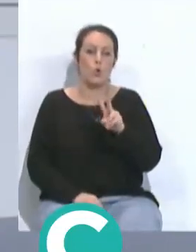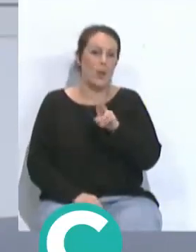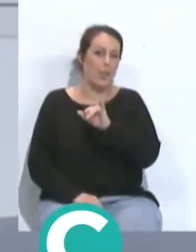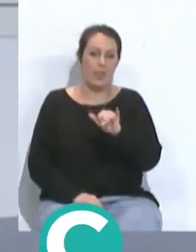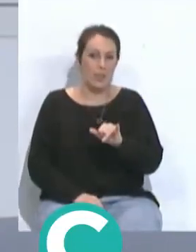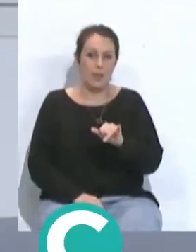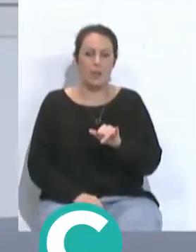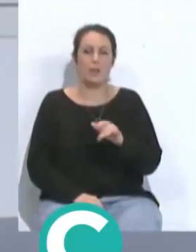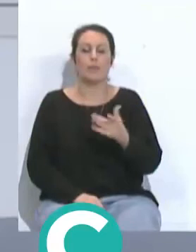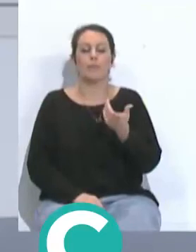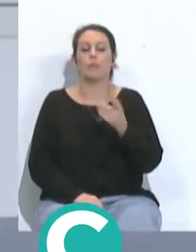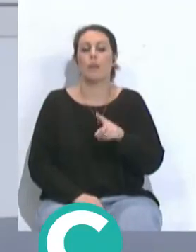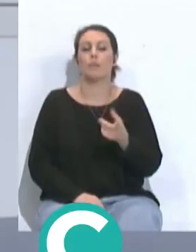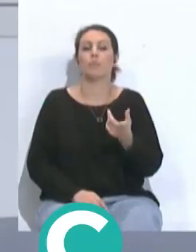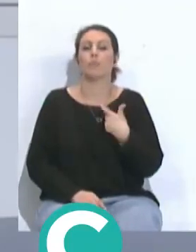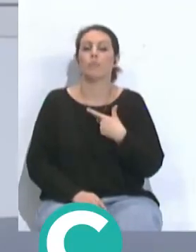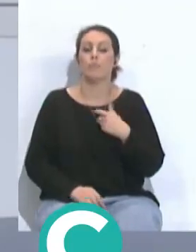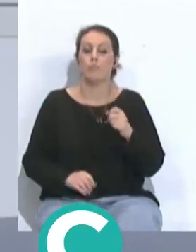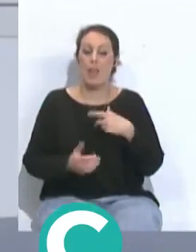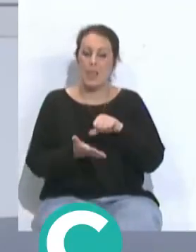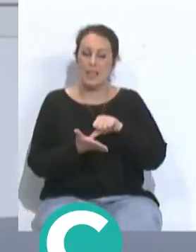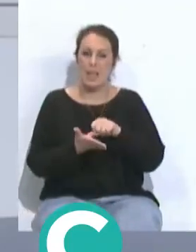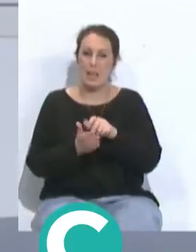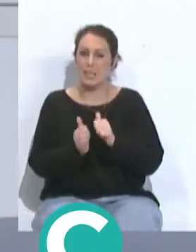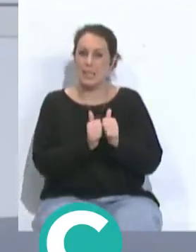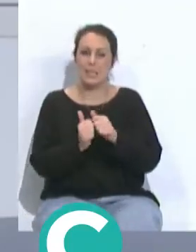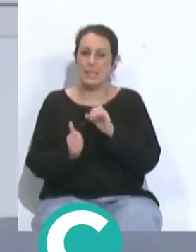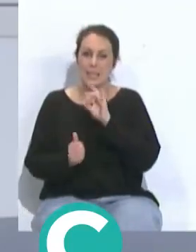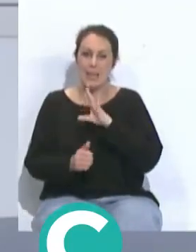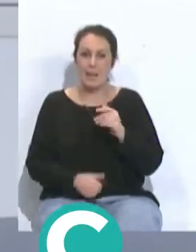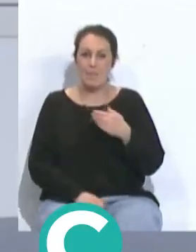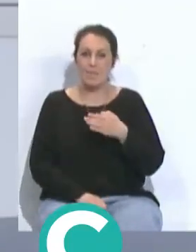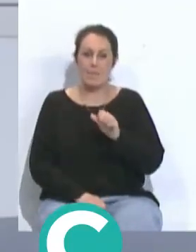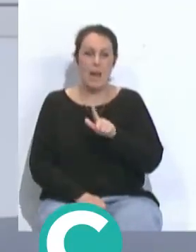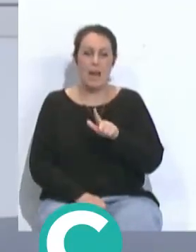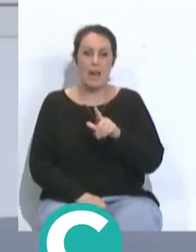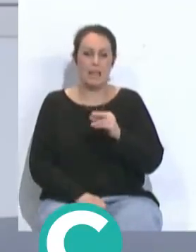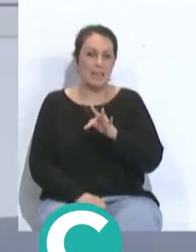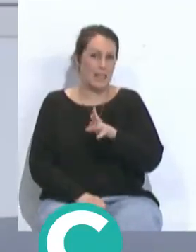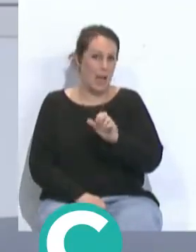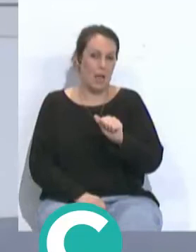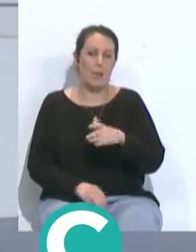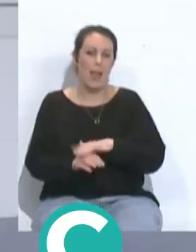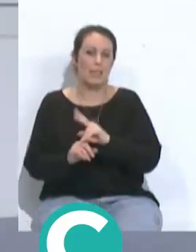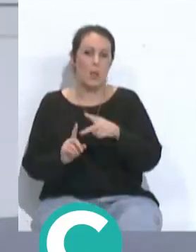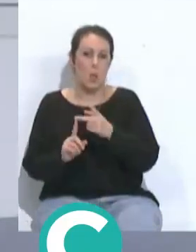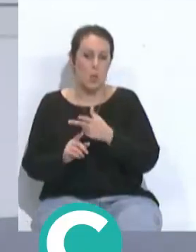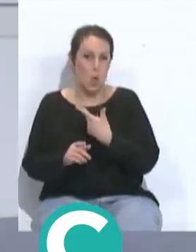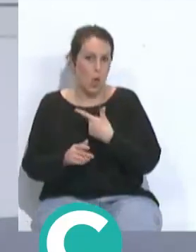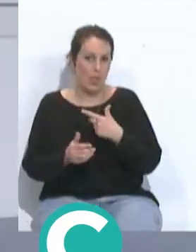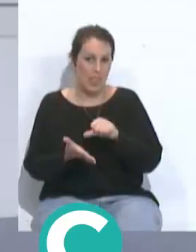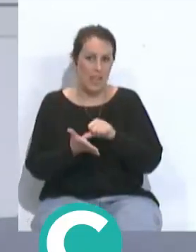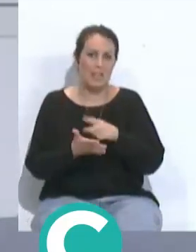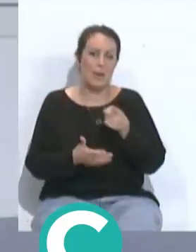luego tener como primer marcador central pasando Bartra al segundo marcador central luego también está la posibilidad de